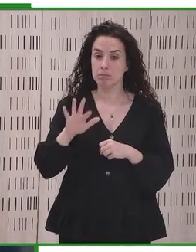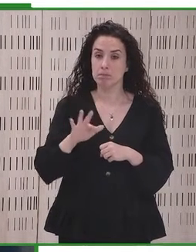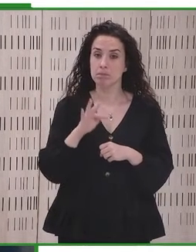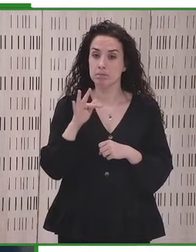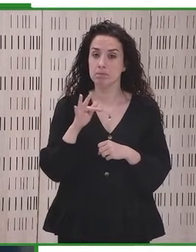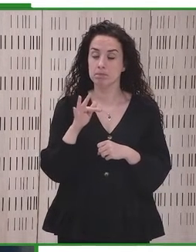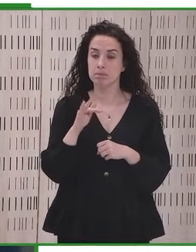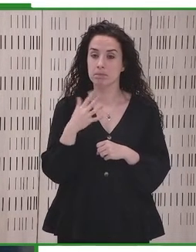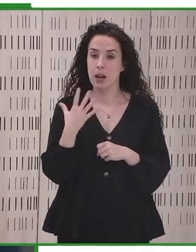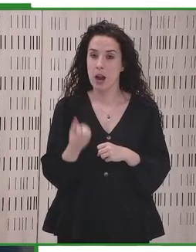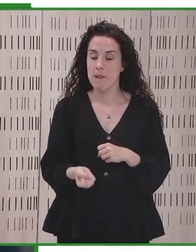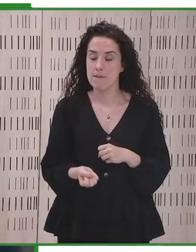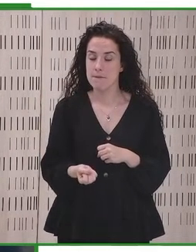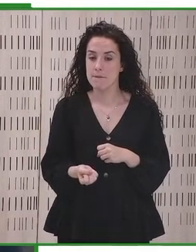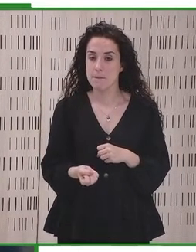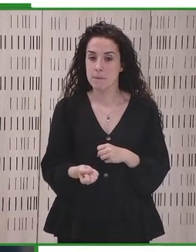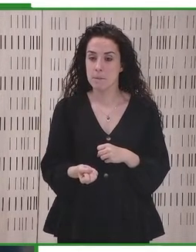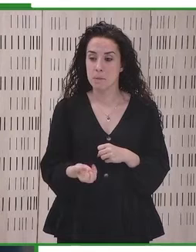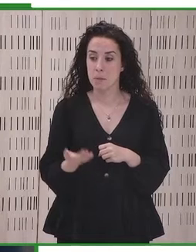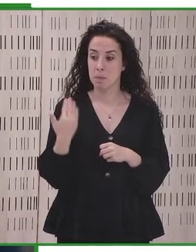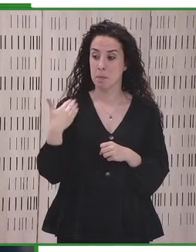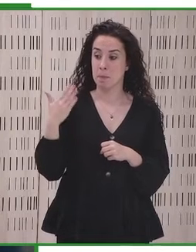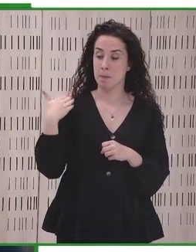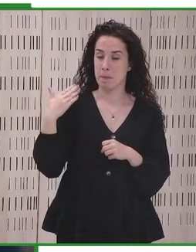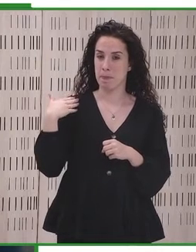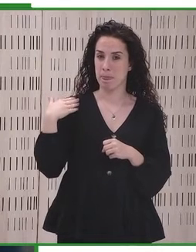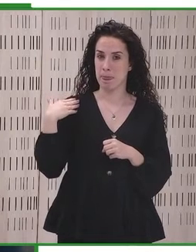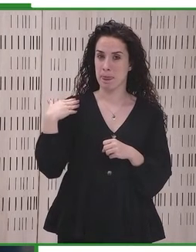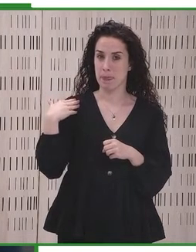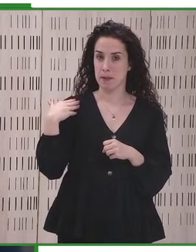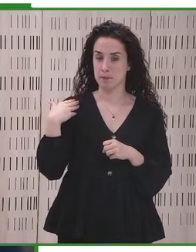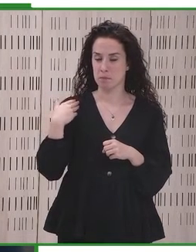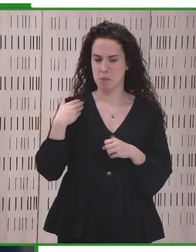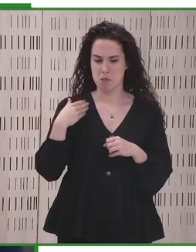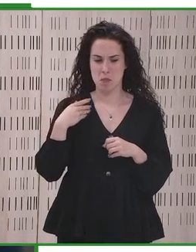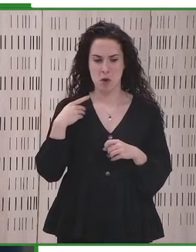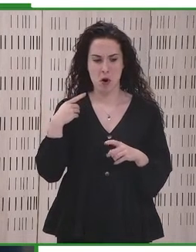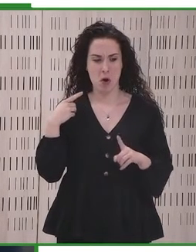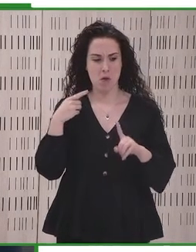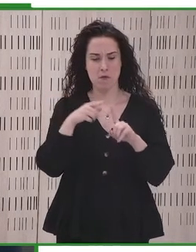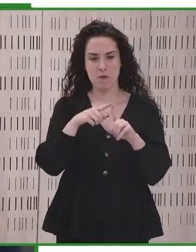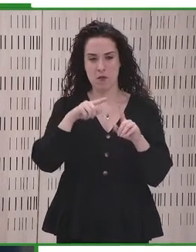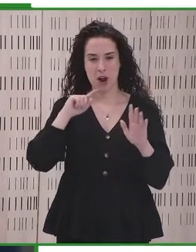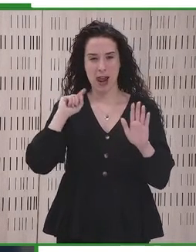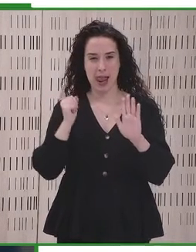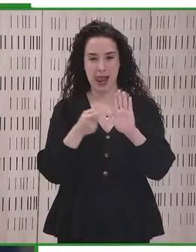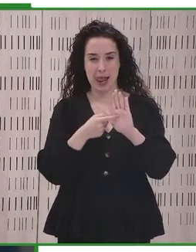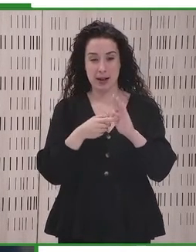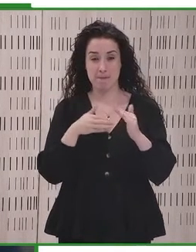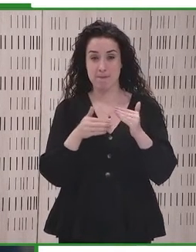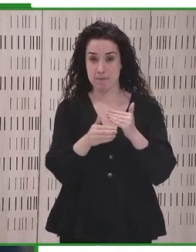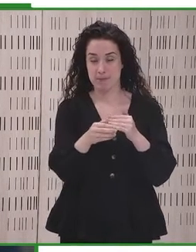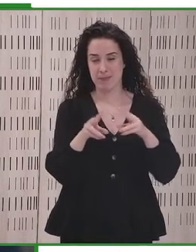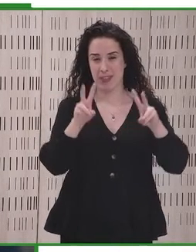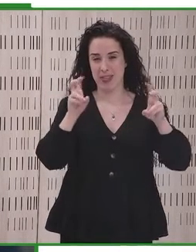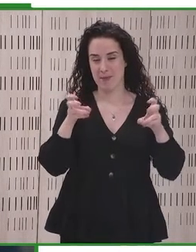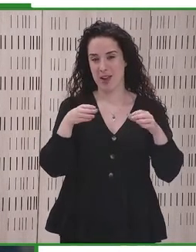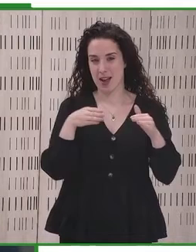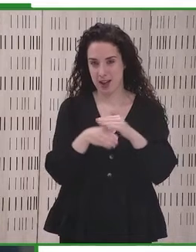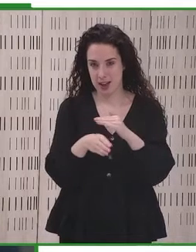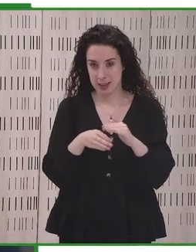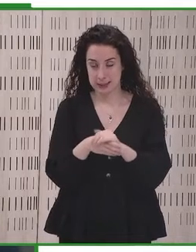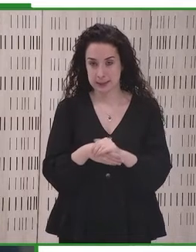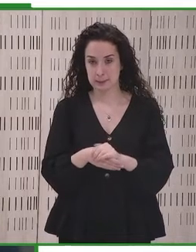to this, we have a horizontal legislation